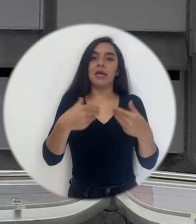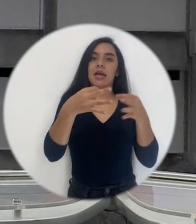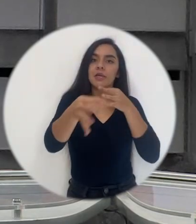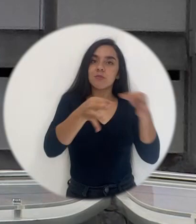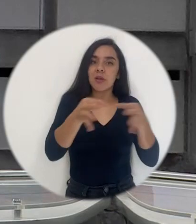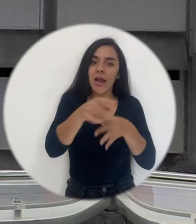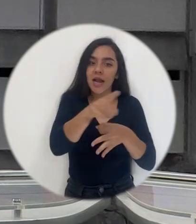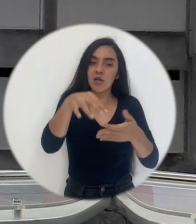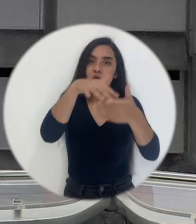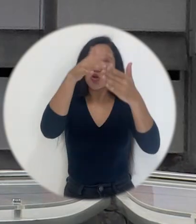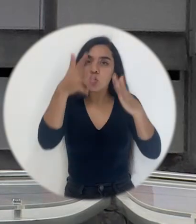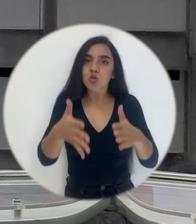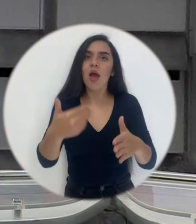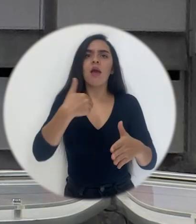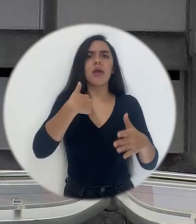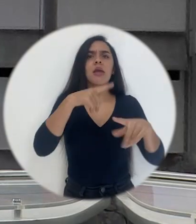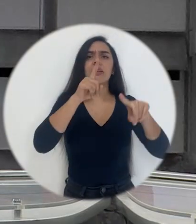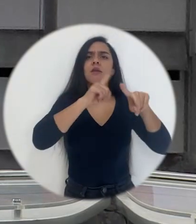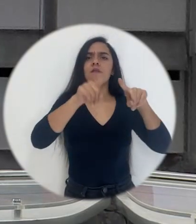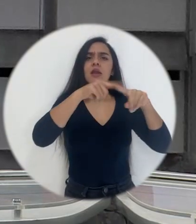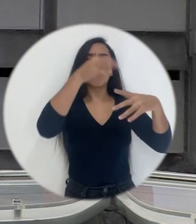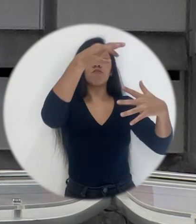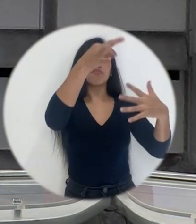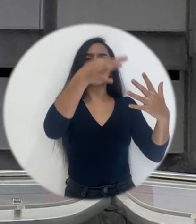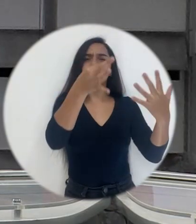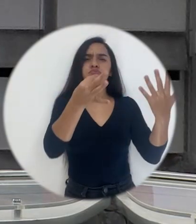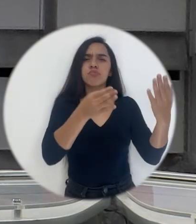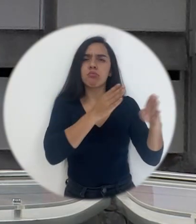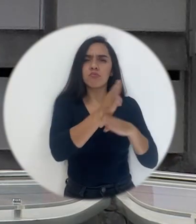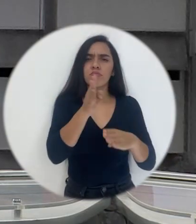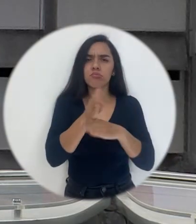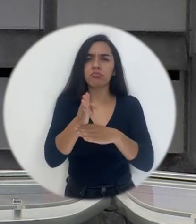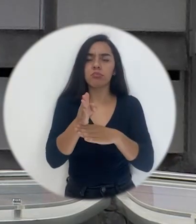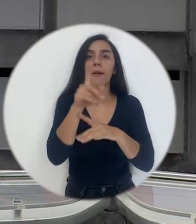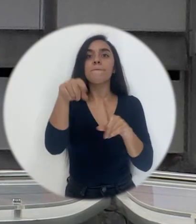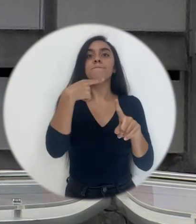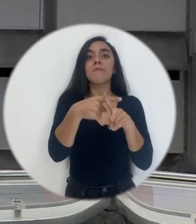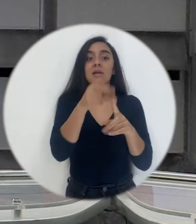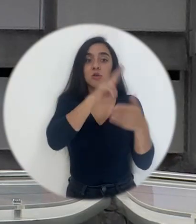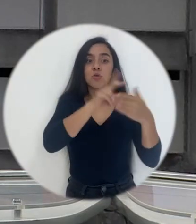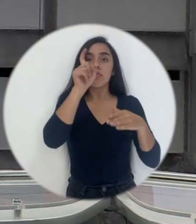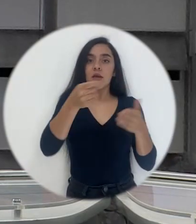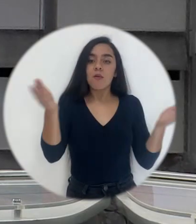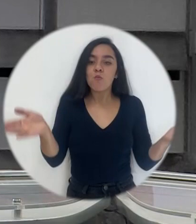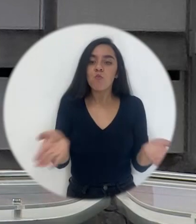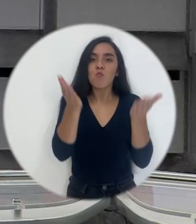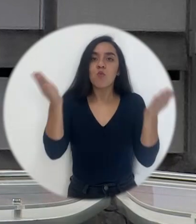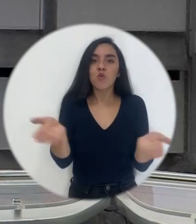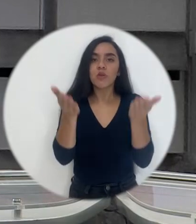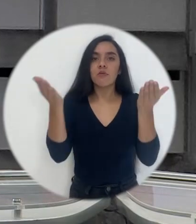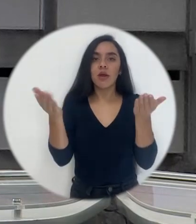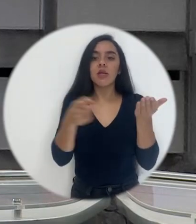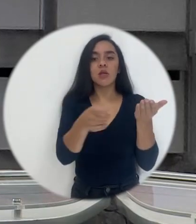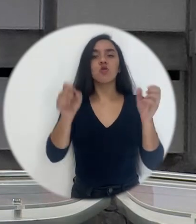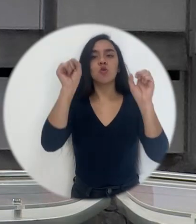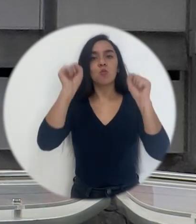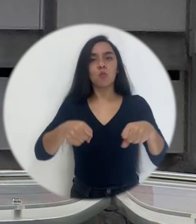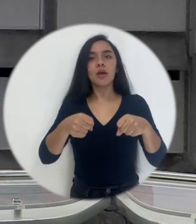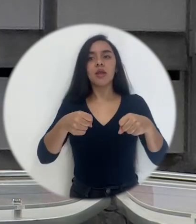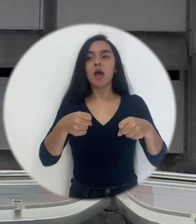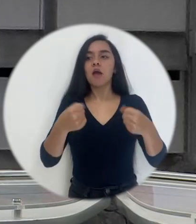que existen múltiples opciones universitarias de carreras motivarles motivarles y que se puedan desenvolver en lo que